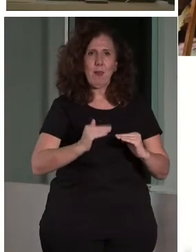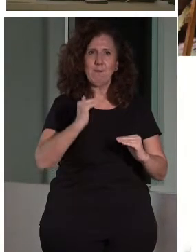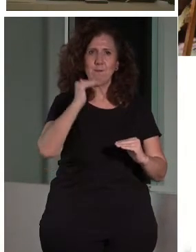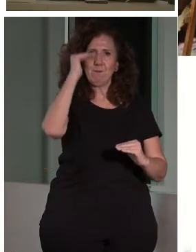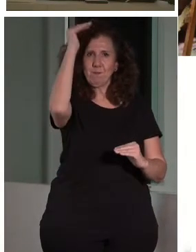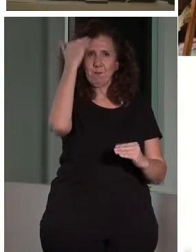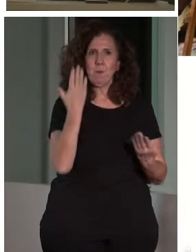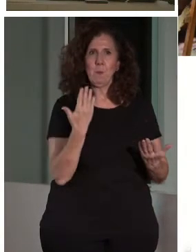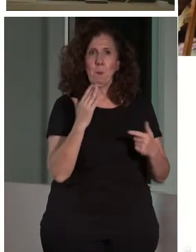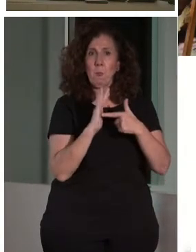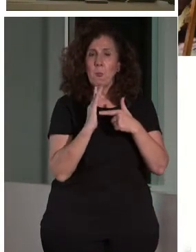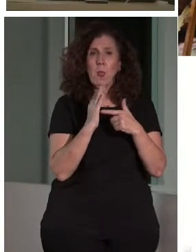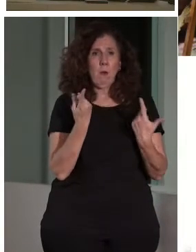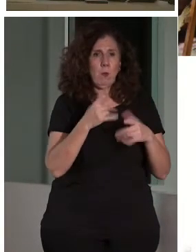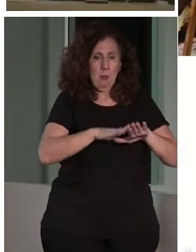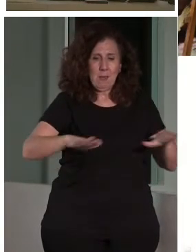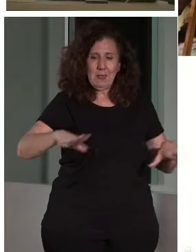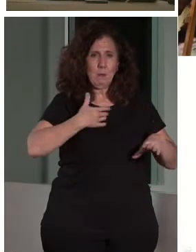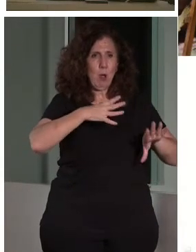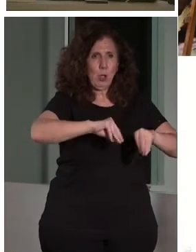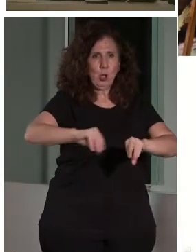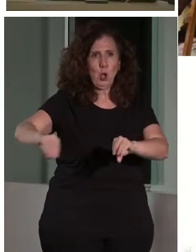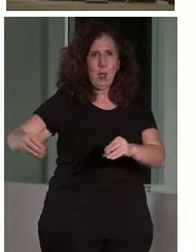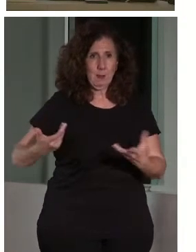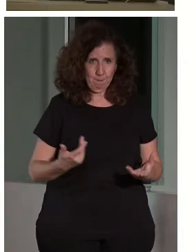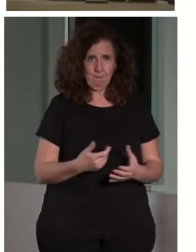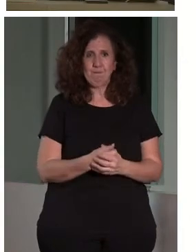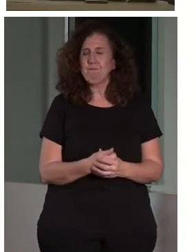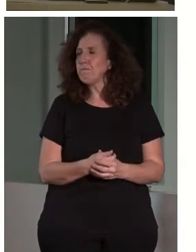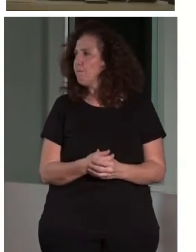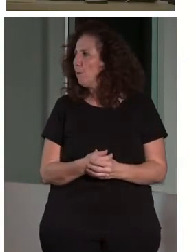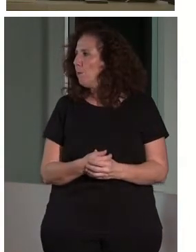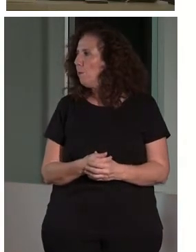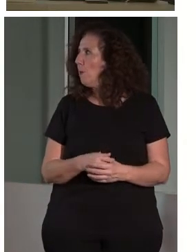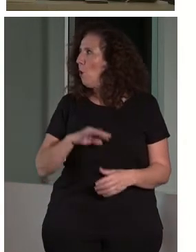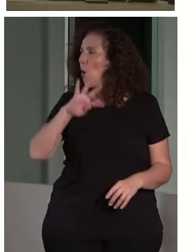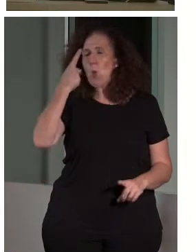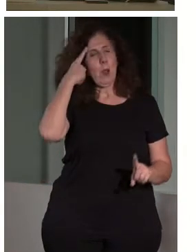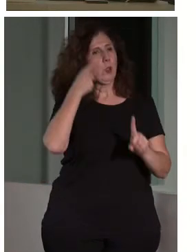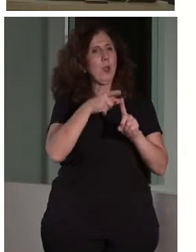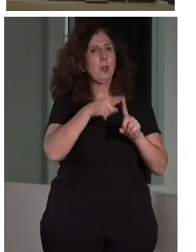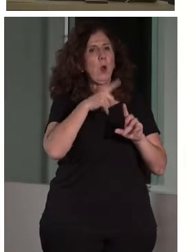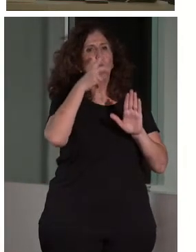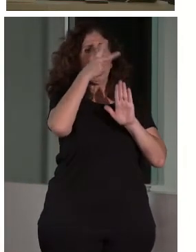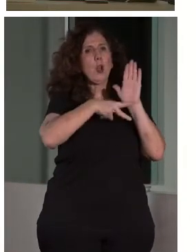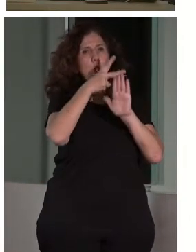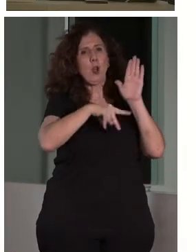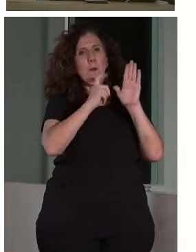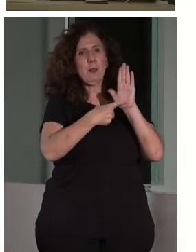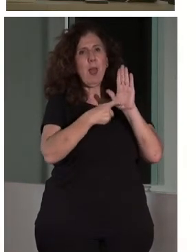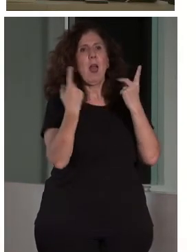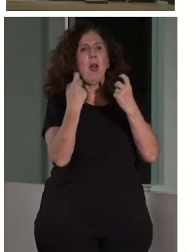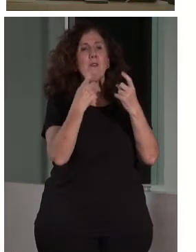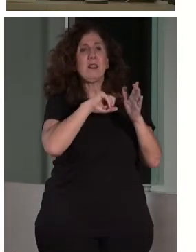mesa con recursos sensoriales en los que la gente puede tocar lo que utilizan los recreadores. El cuarto reto es la legislación. Necesitamos leyes con carácter